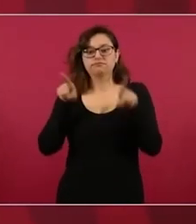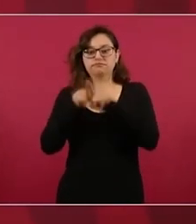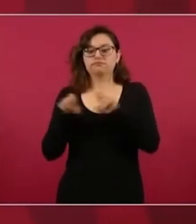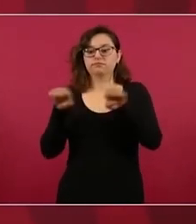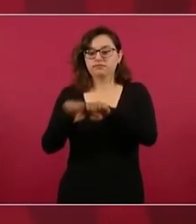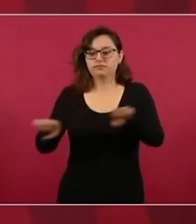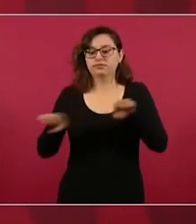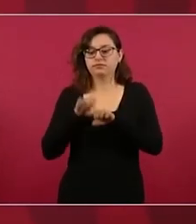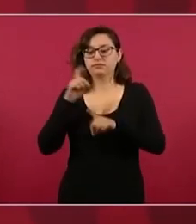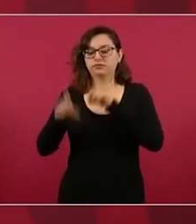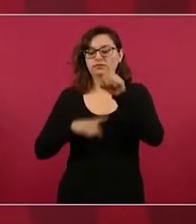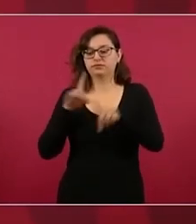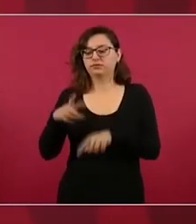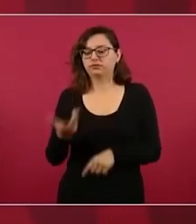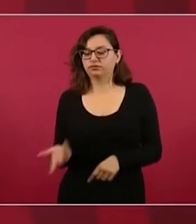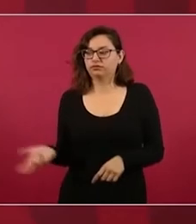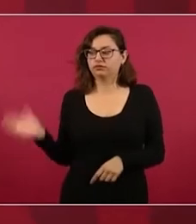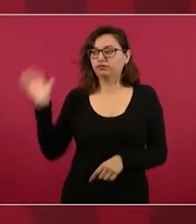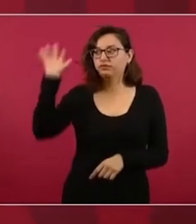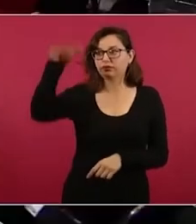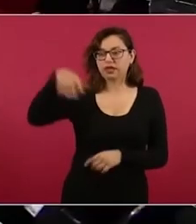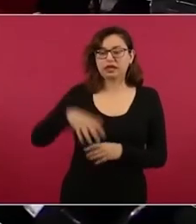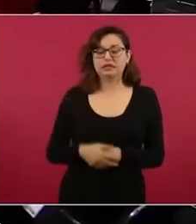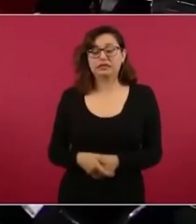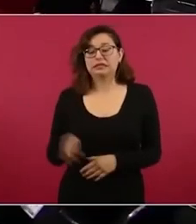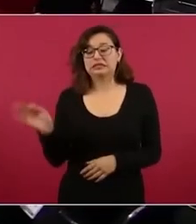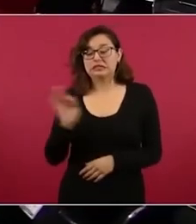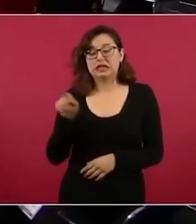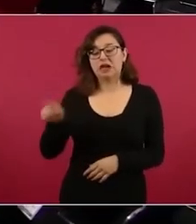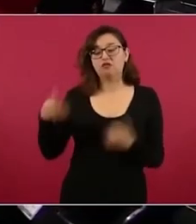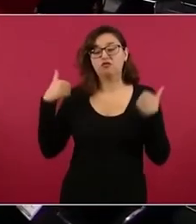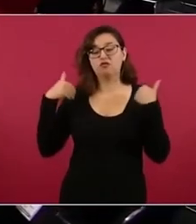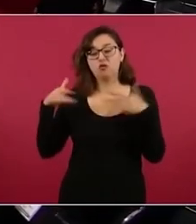fuese dueño de un equipo de béisbol me acordaría yo perfectamente pero